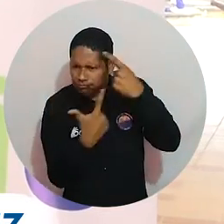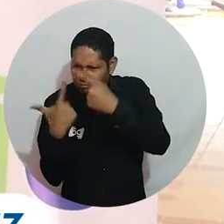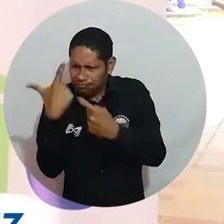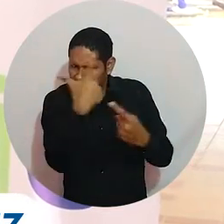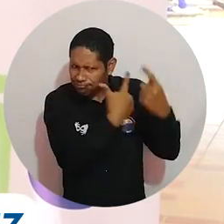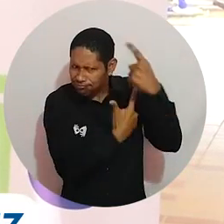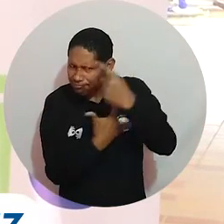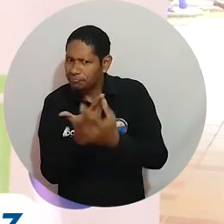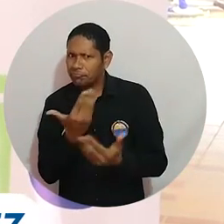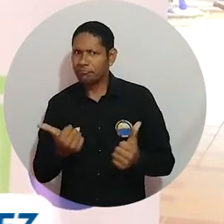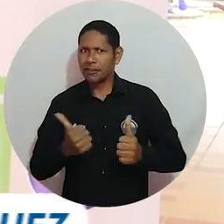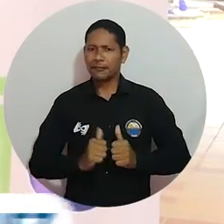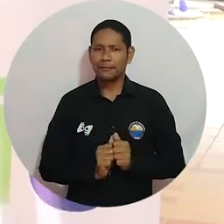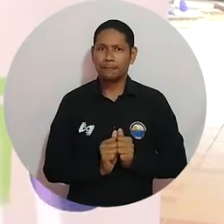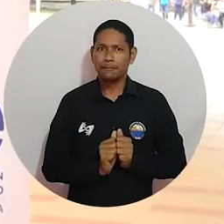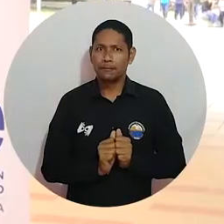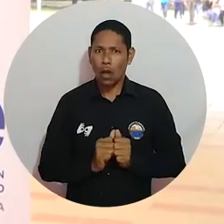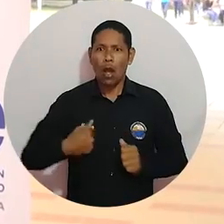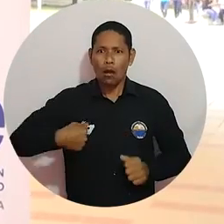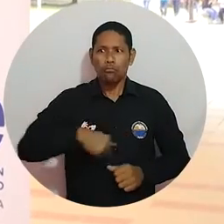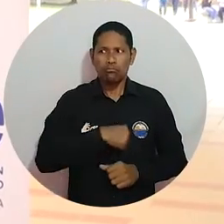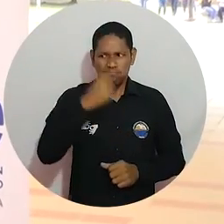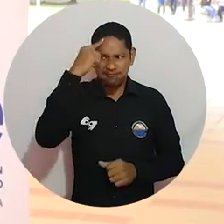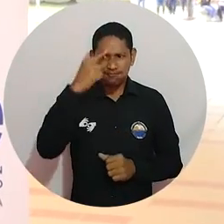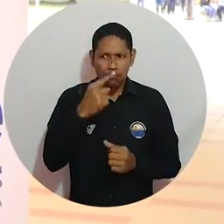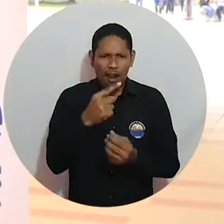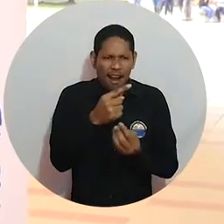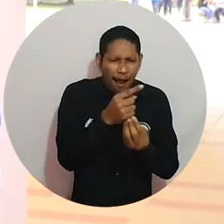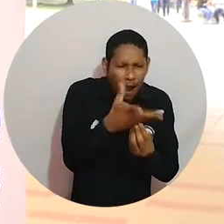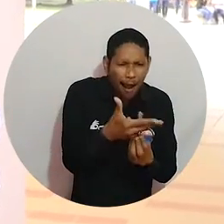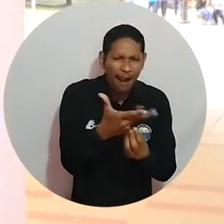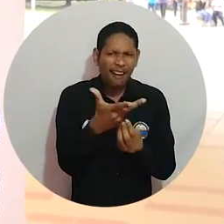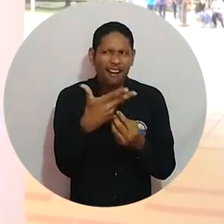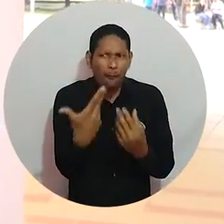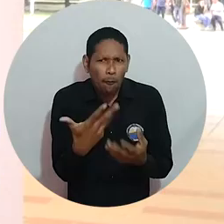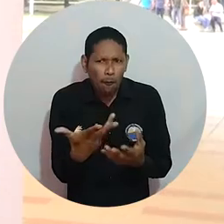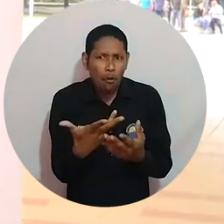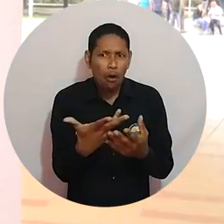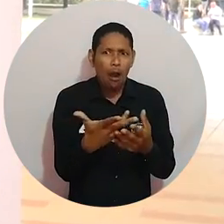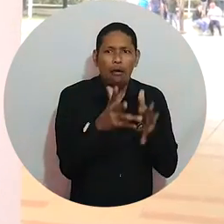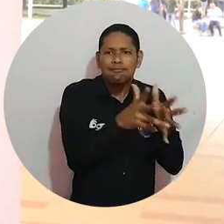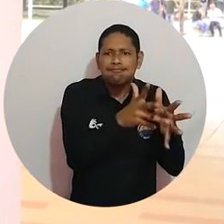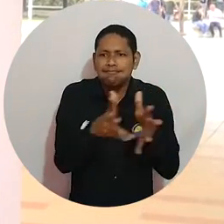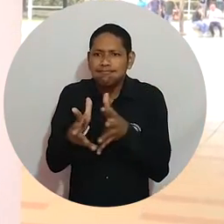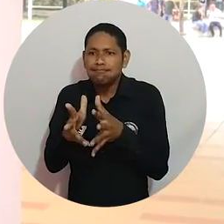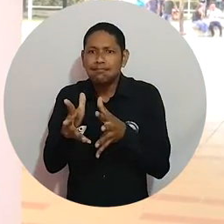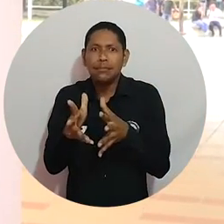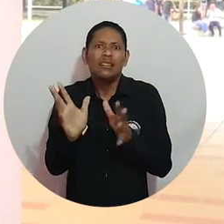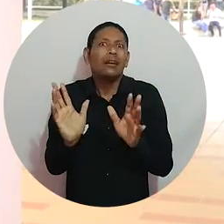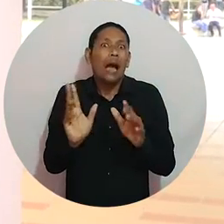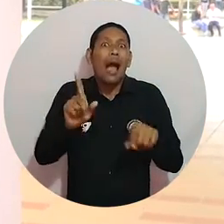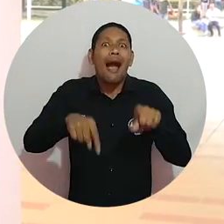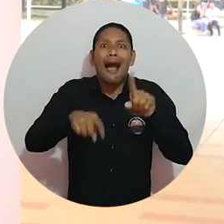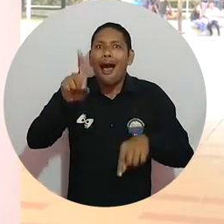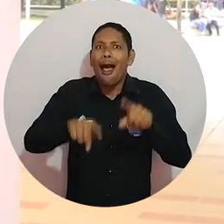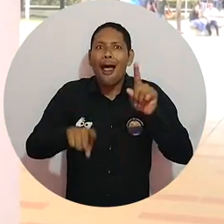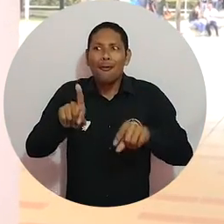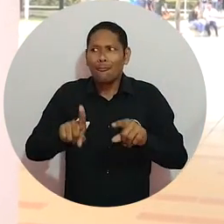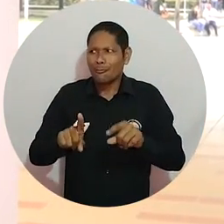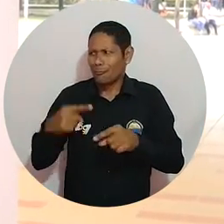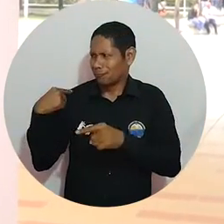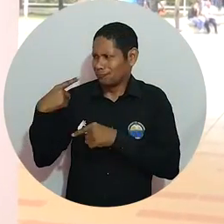antes de iniciar las prácticas de innovación y emprendimiento. Nosotros nos ha promedio el arte, nos programamos para enseñar la alfabetización